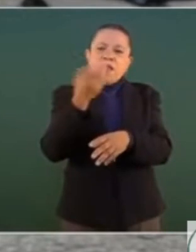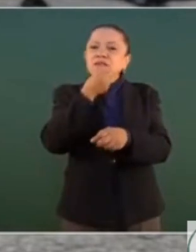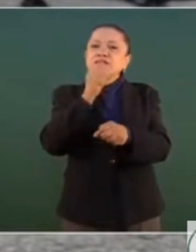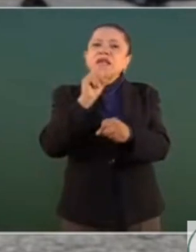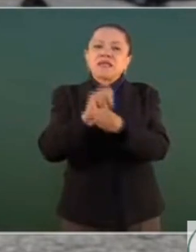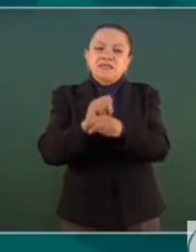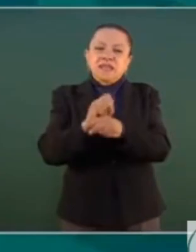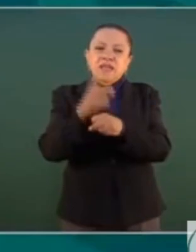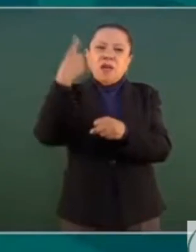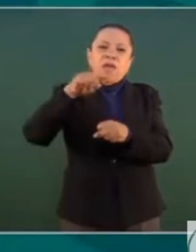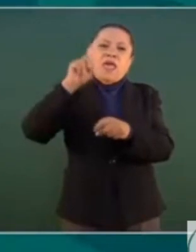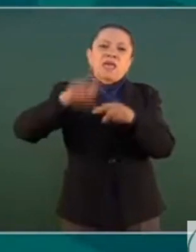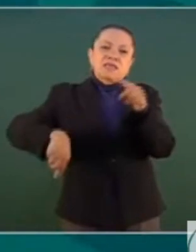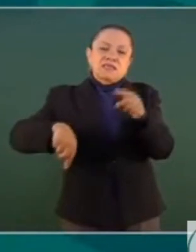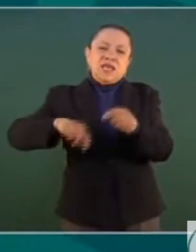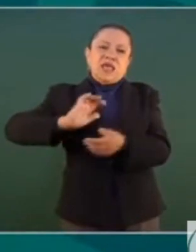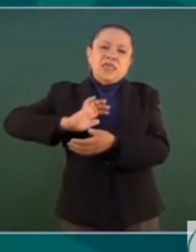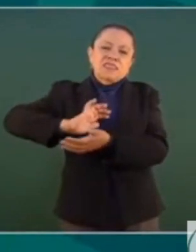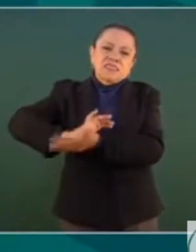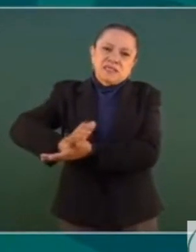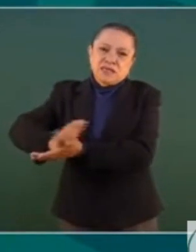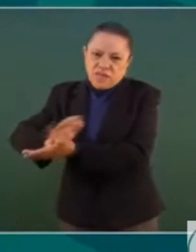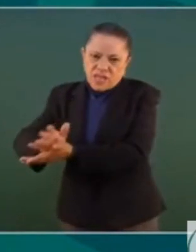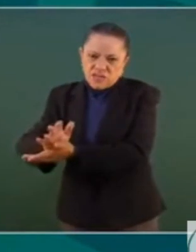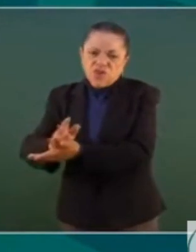CONAPRED. Ya está